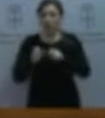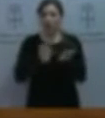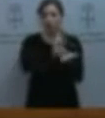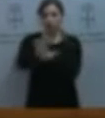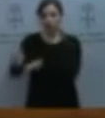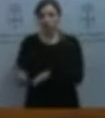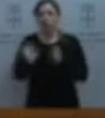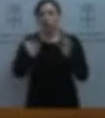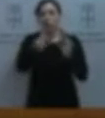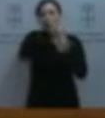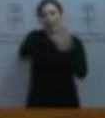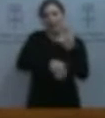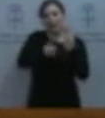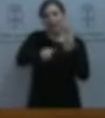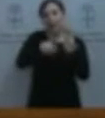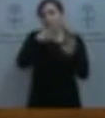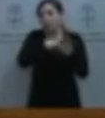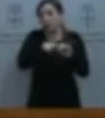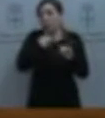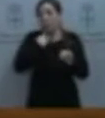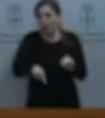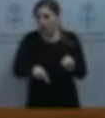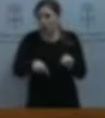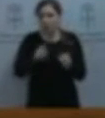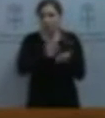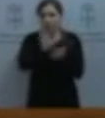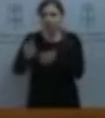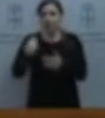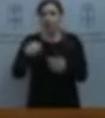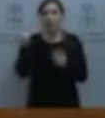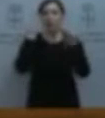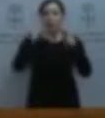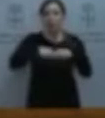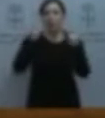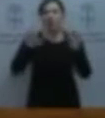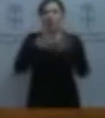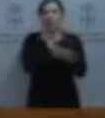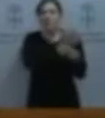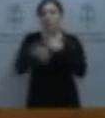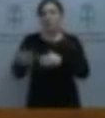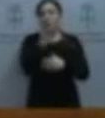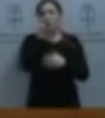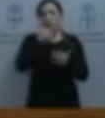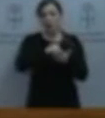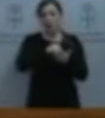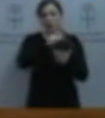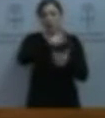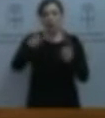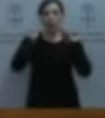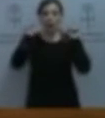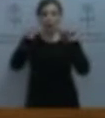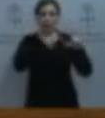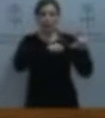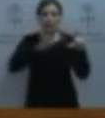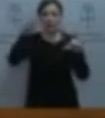a engrosar las listas de puestos perdidos en la educación pública, una estimación que asciende a aproximadamente 30.000 docentes en todo el Estado.